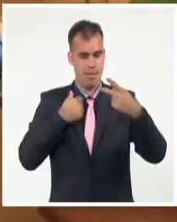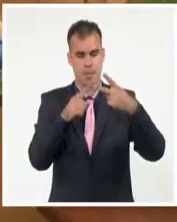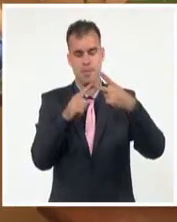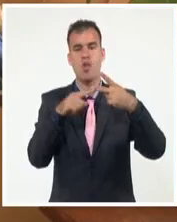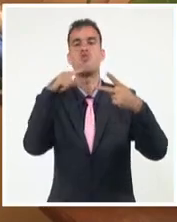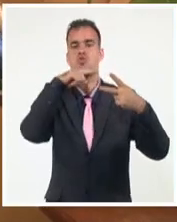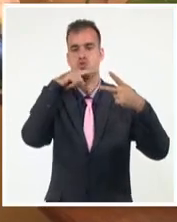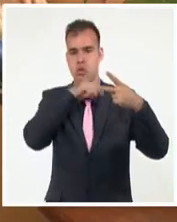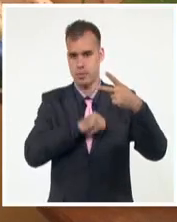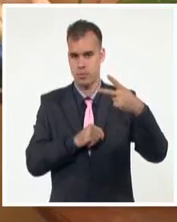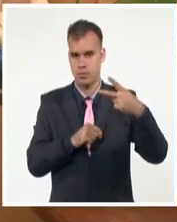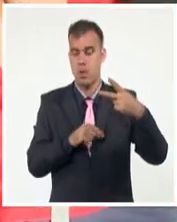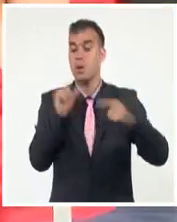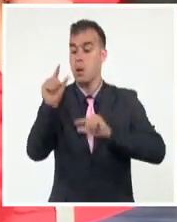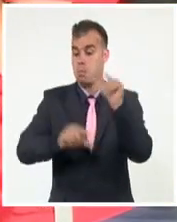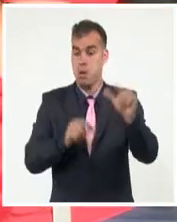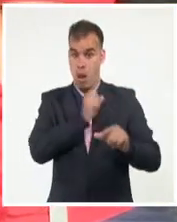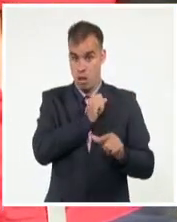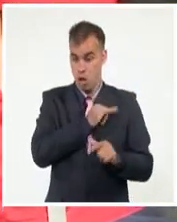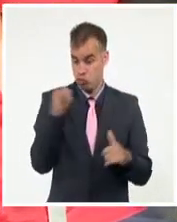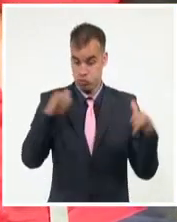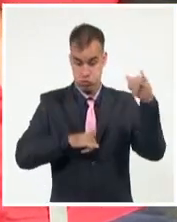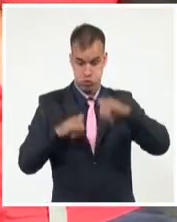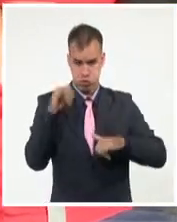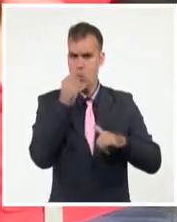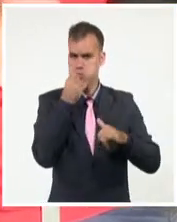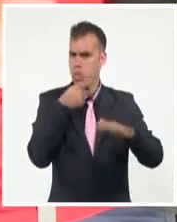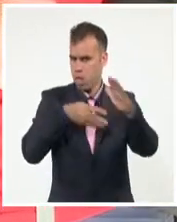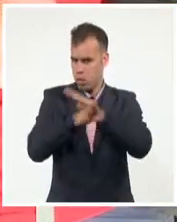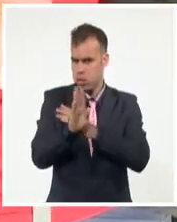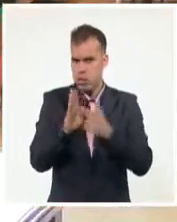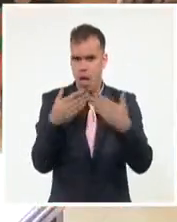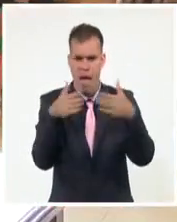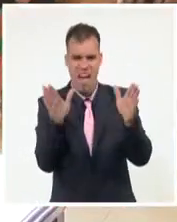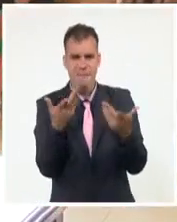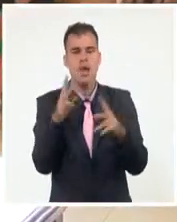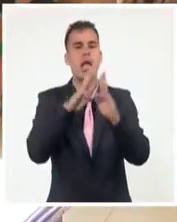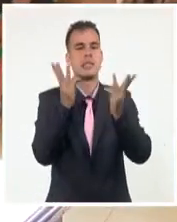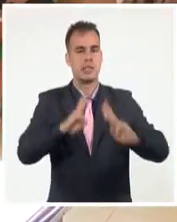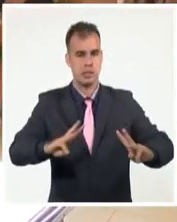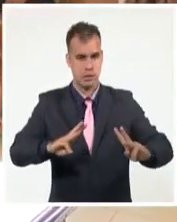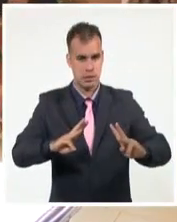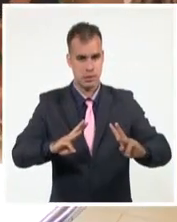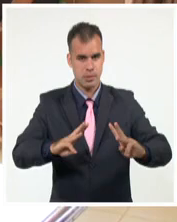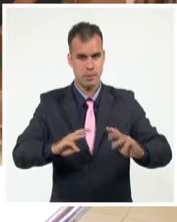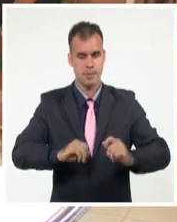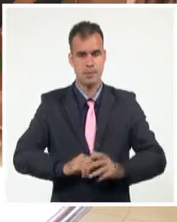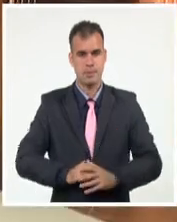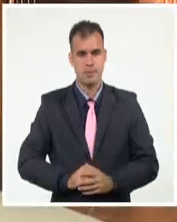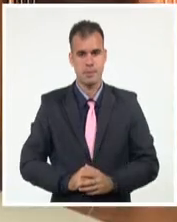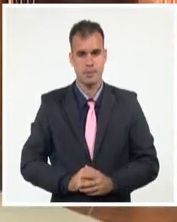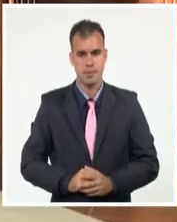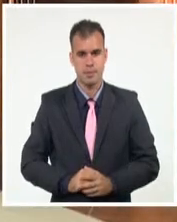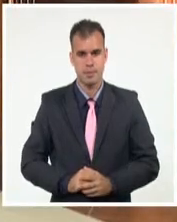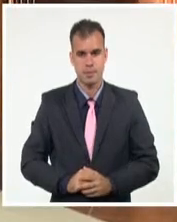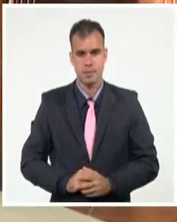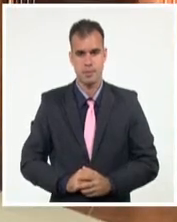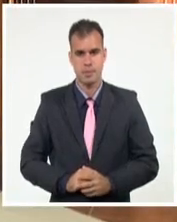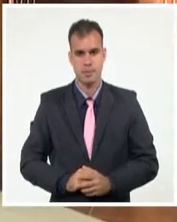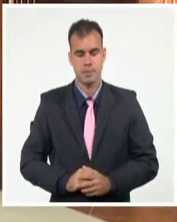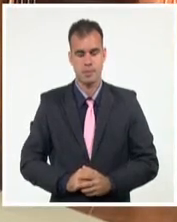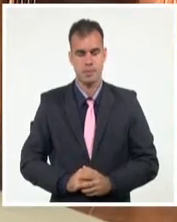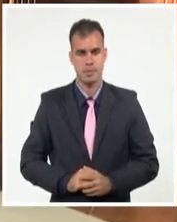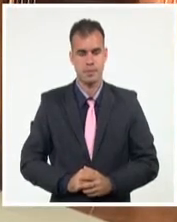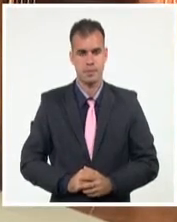interesados pueden acceder al segundo foro empresarial Cuba 2021 a través de la página web del MinSex. Lisandra